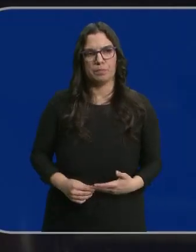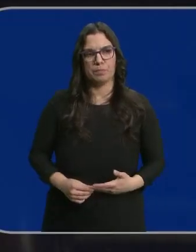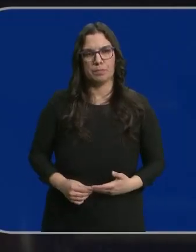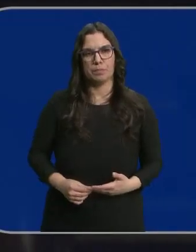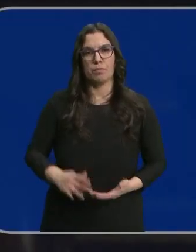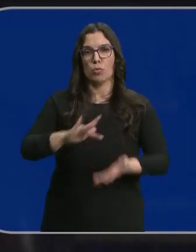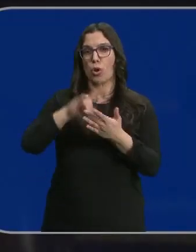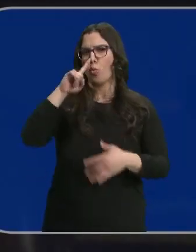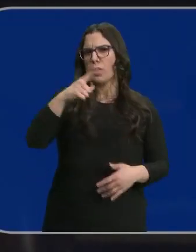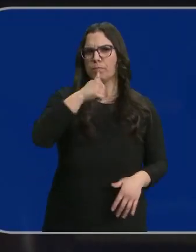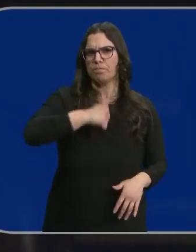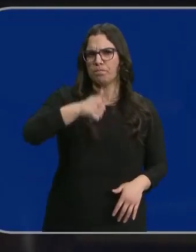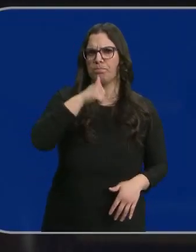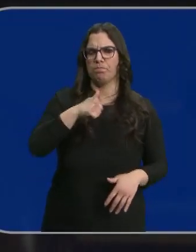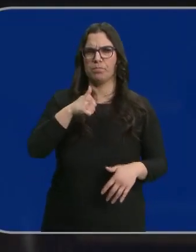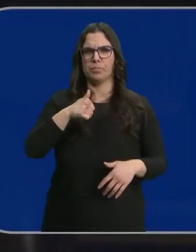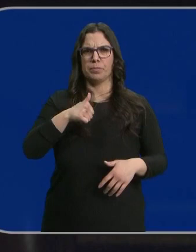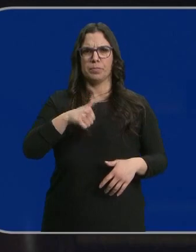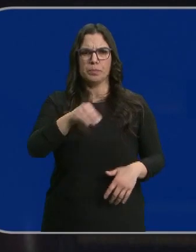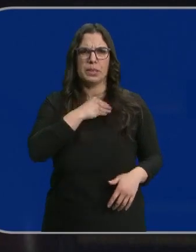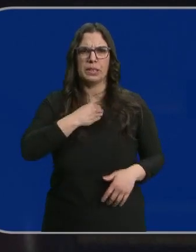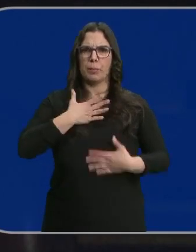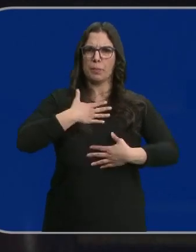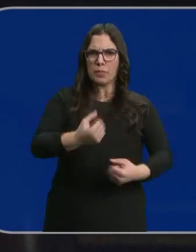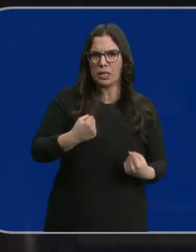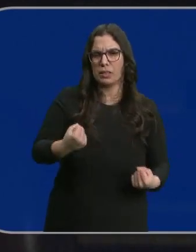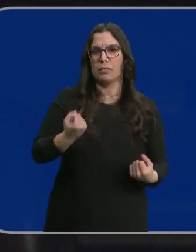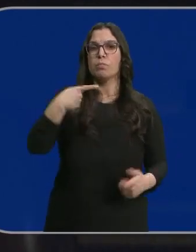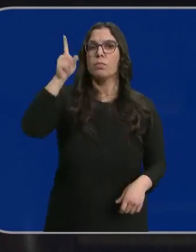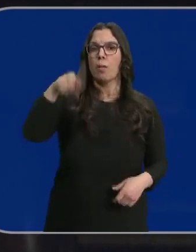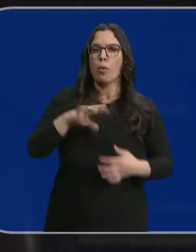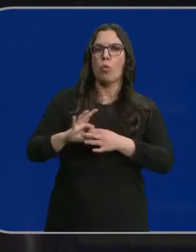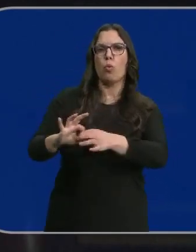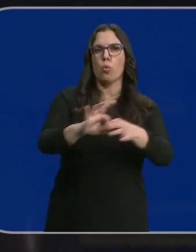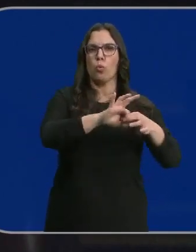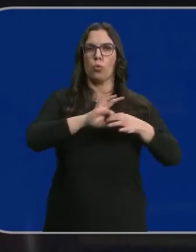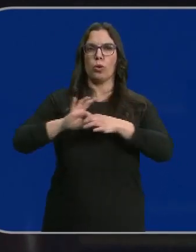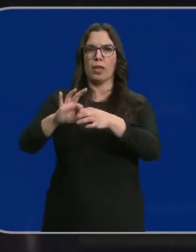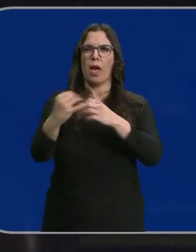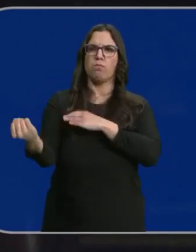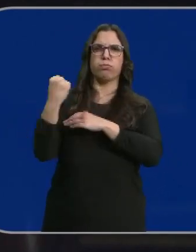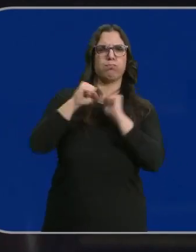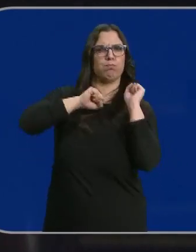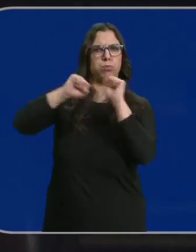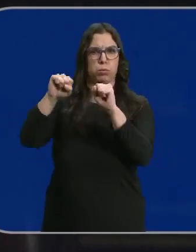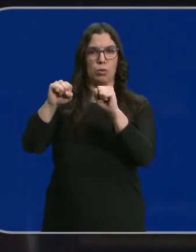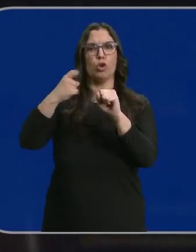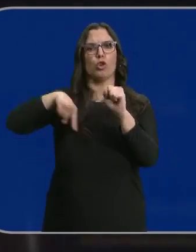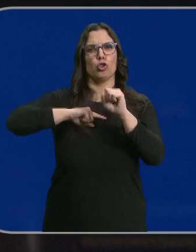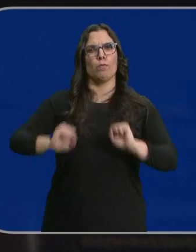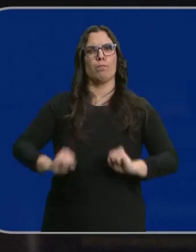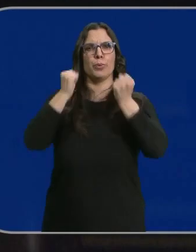Ha sido un año de resistencia, de compasión, de valentía, también de unidad y de invencibilidad. Hemos